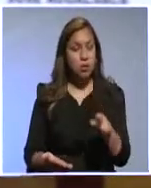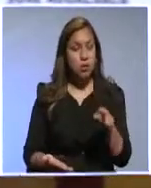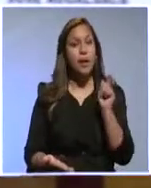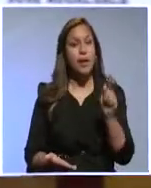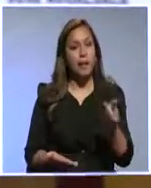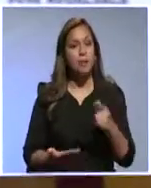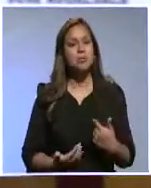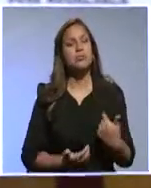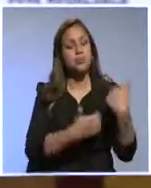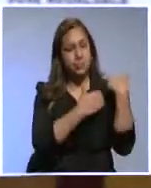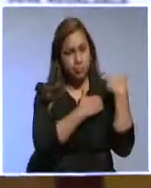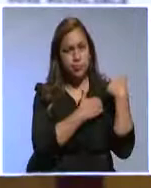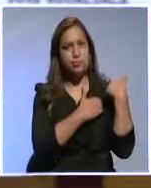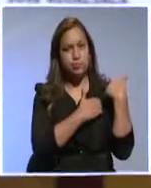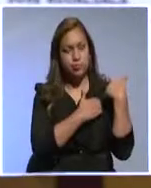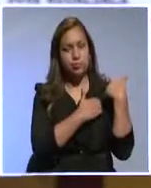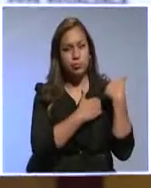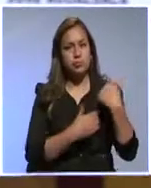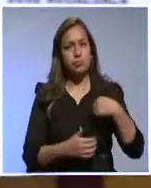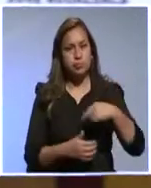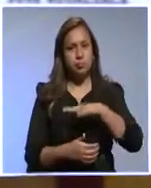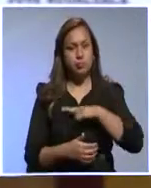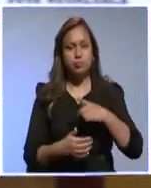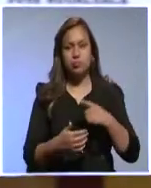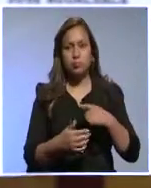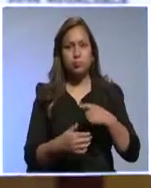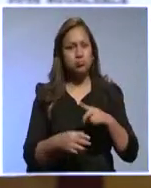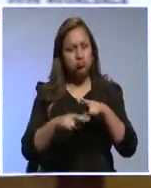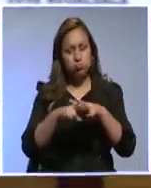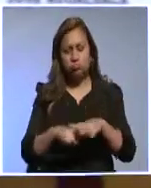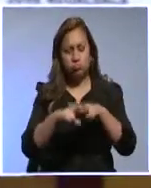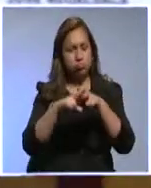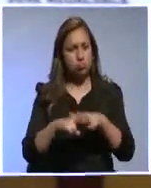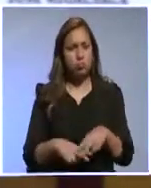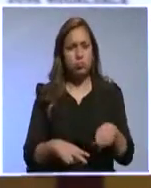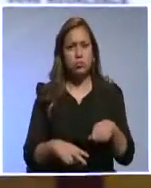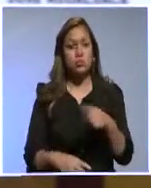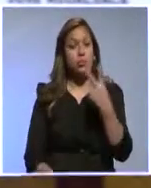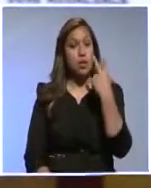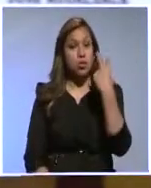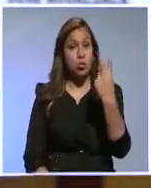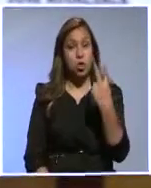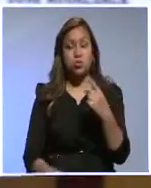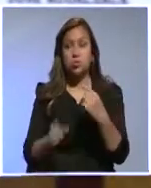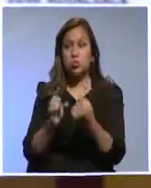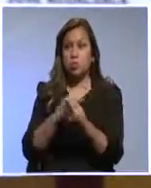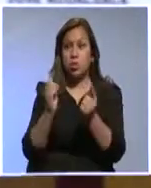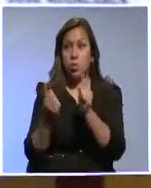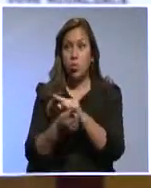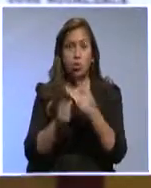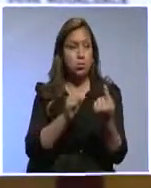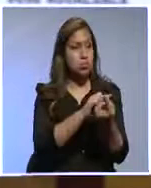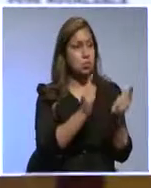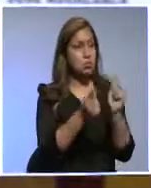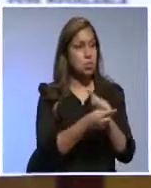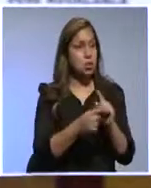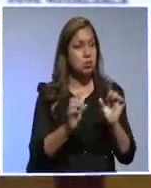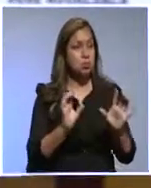rol de lo que hemos buscado y lo que hemos hecho ahora. Hemos tenido dos eventos en los que han participado